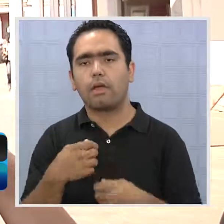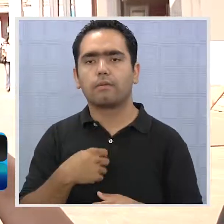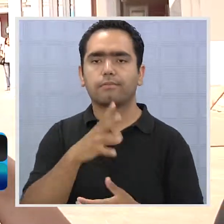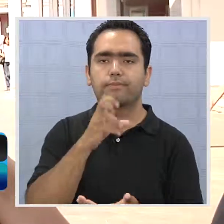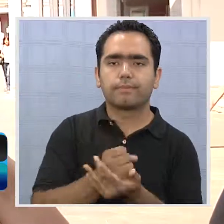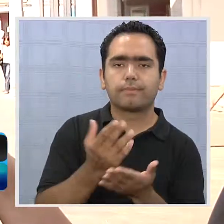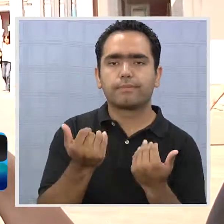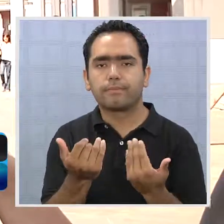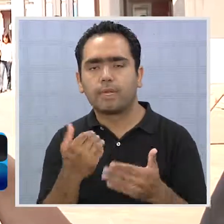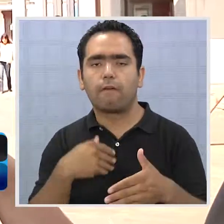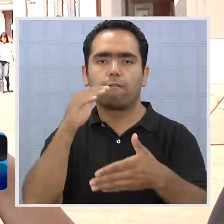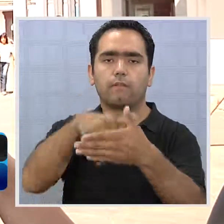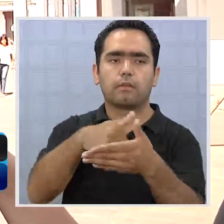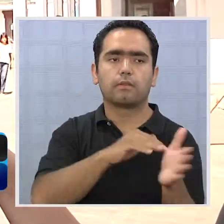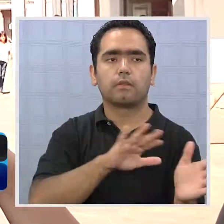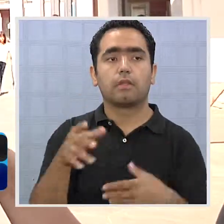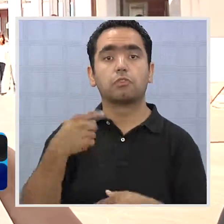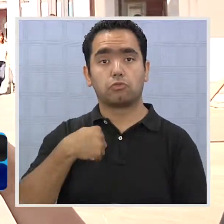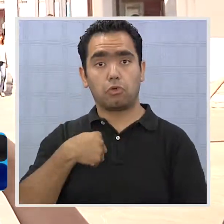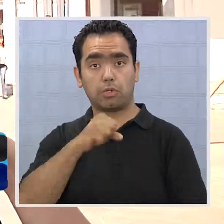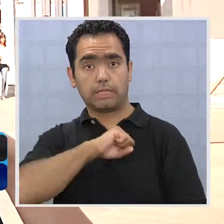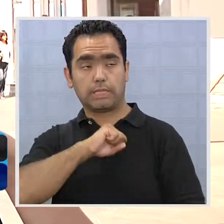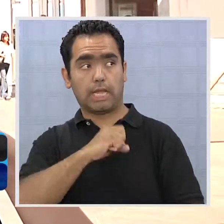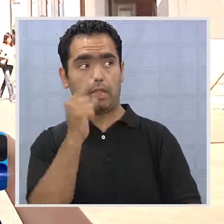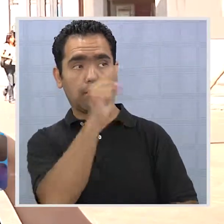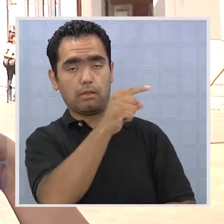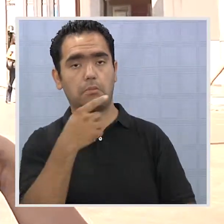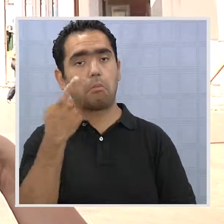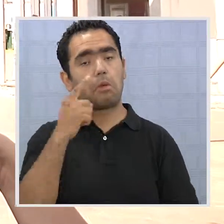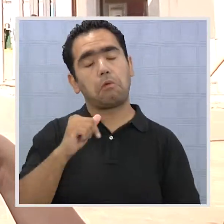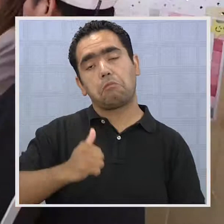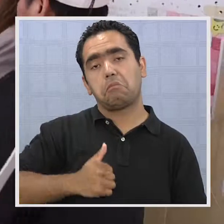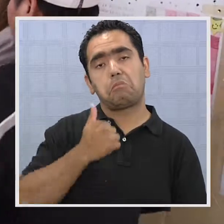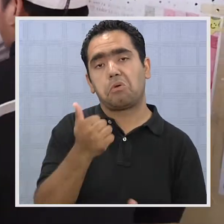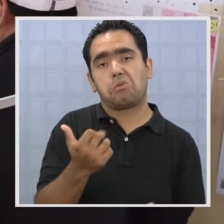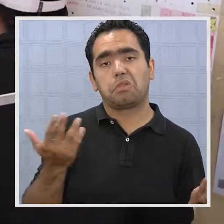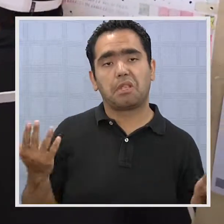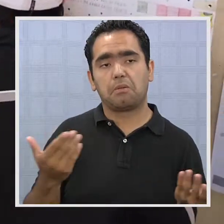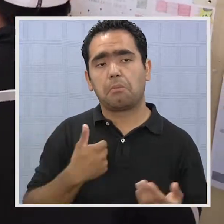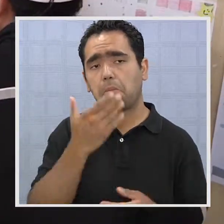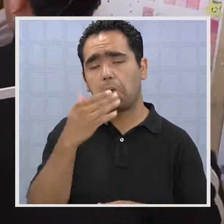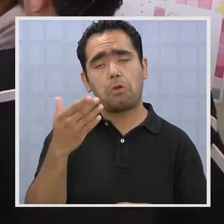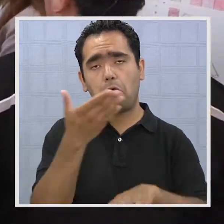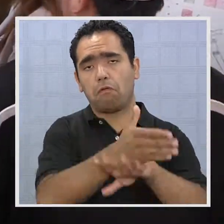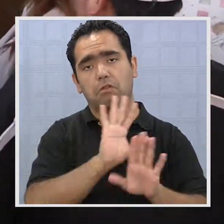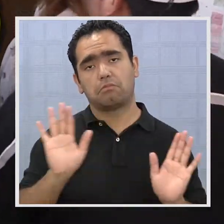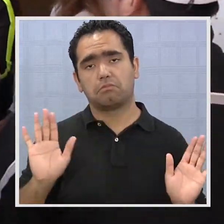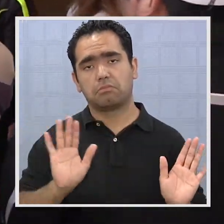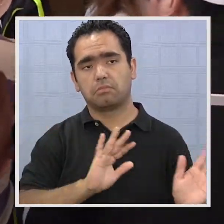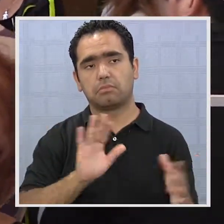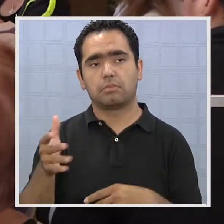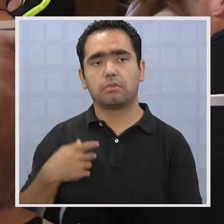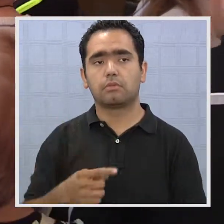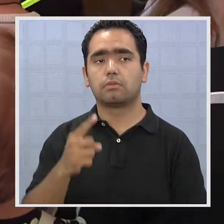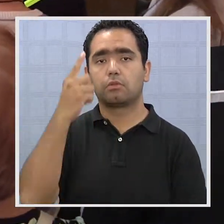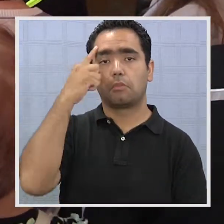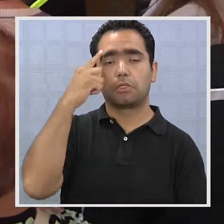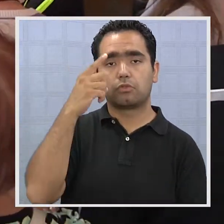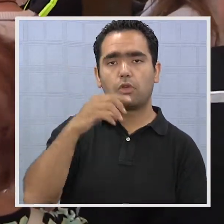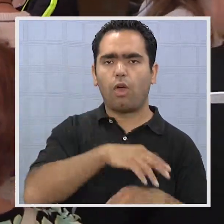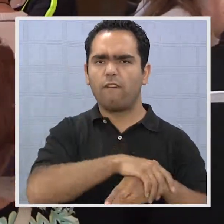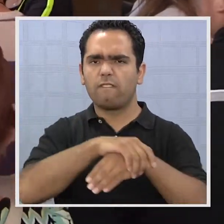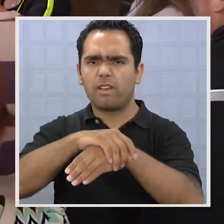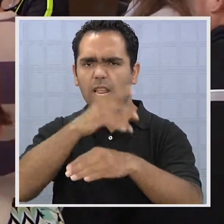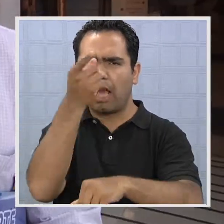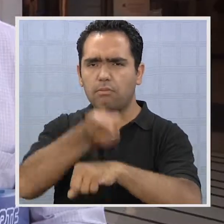horas para votar? No, encuentro que yo me tocaba votar en Santiago, pero como es voluntario no fui a votar. Bueno, si